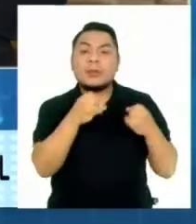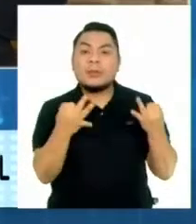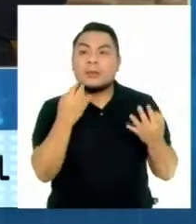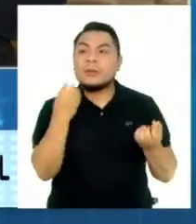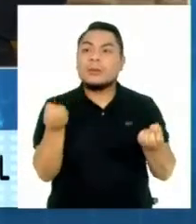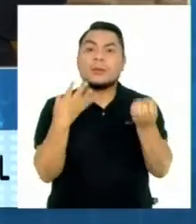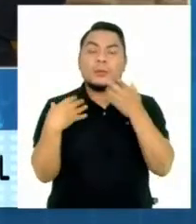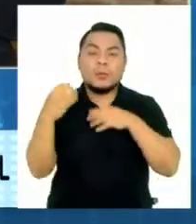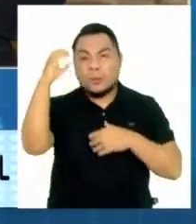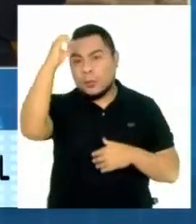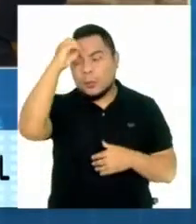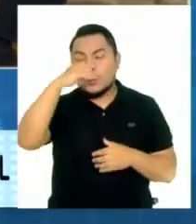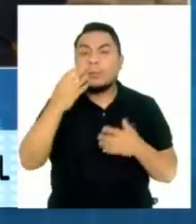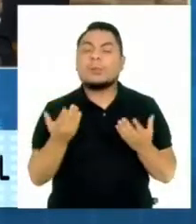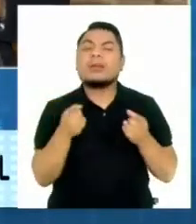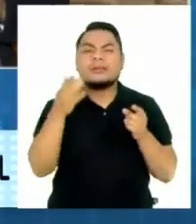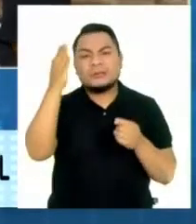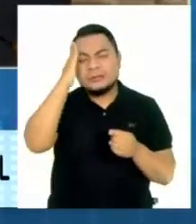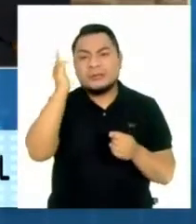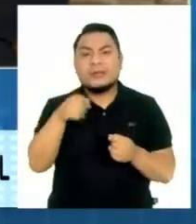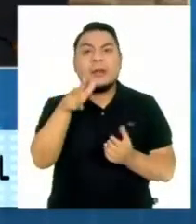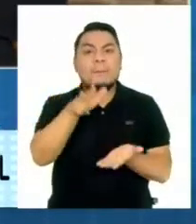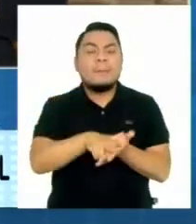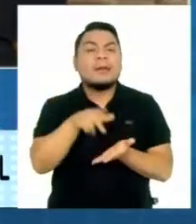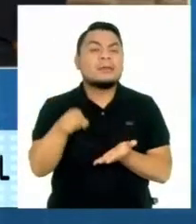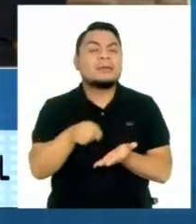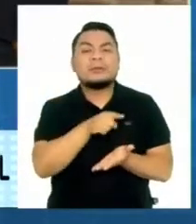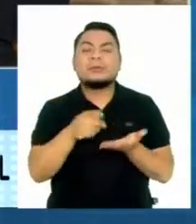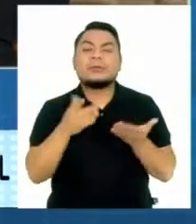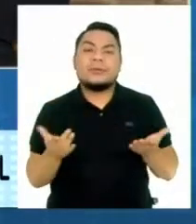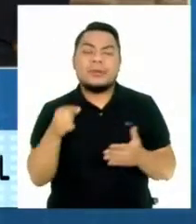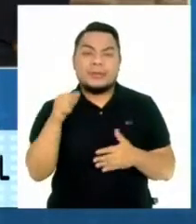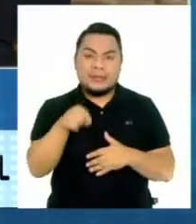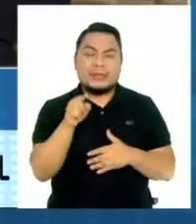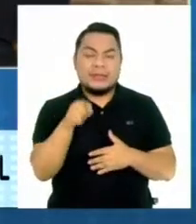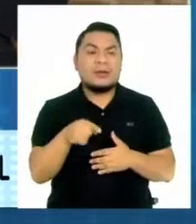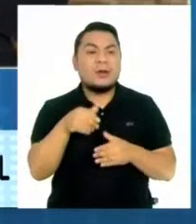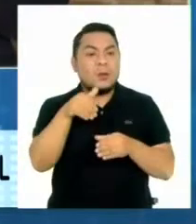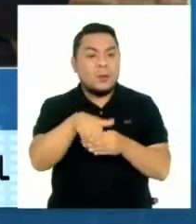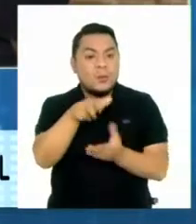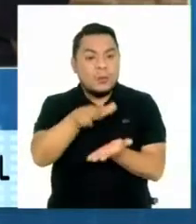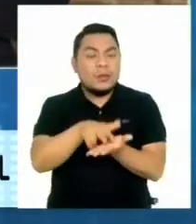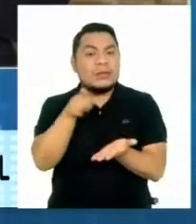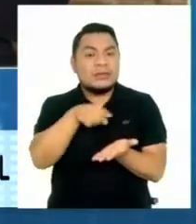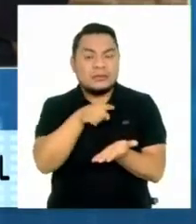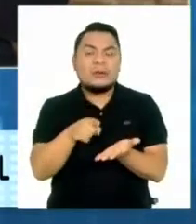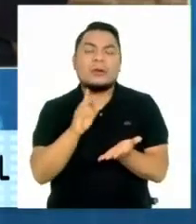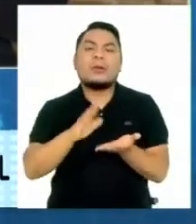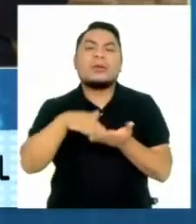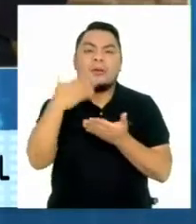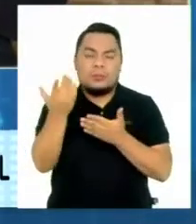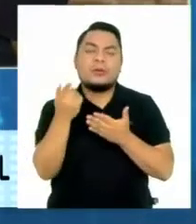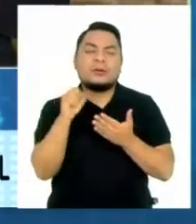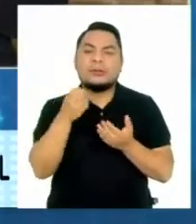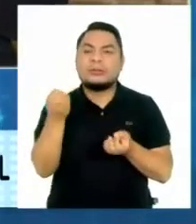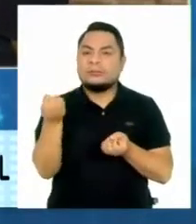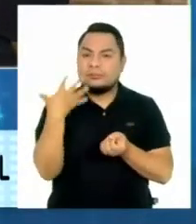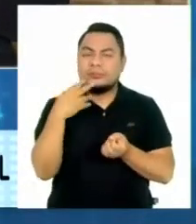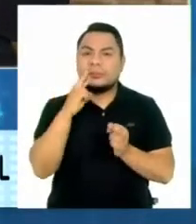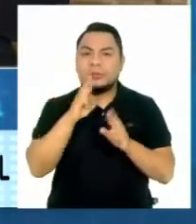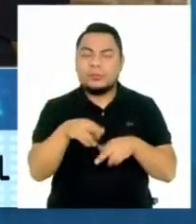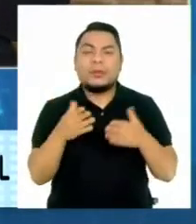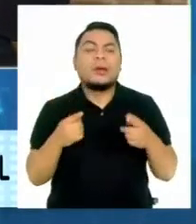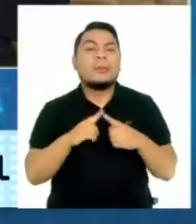reacciones, sobre todo o para saber si se aprueba o no esta moción, retrataremos más adelante, pero